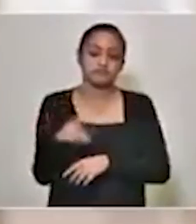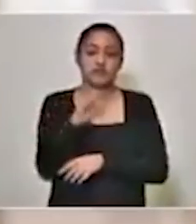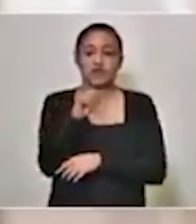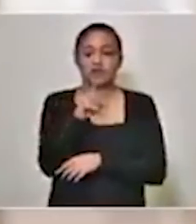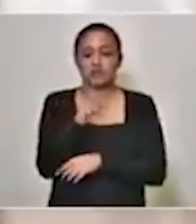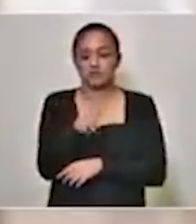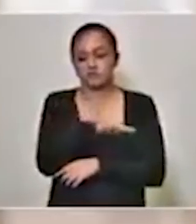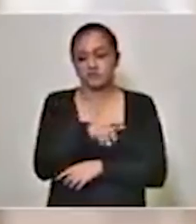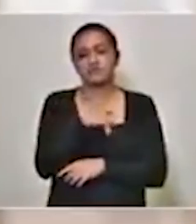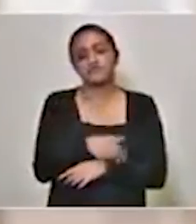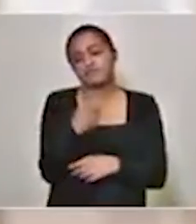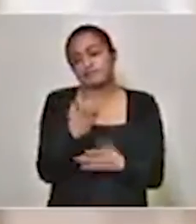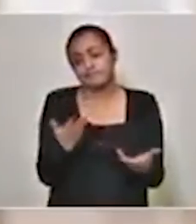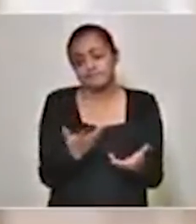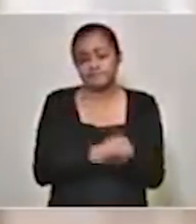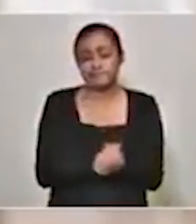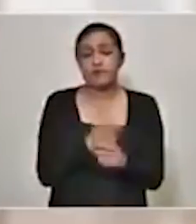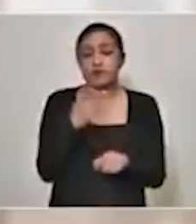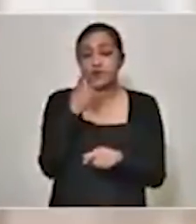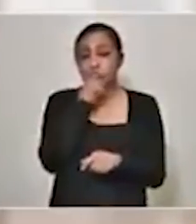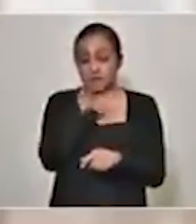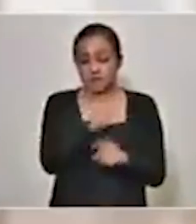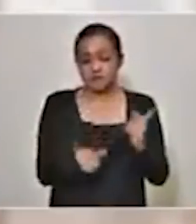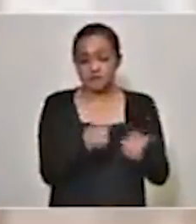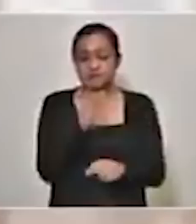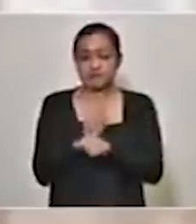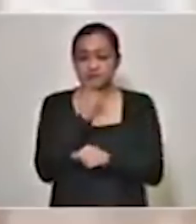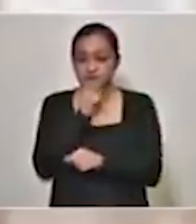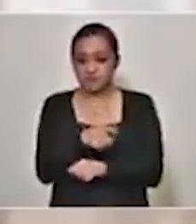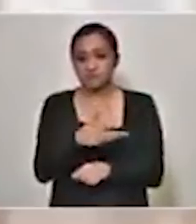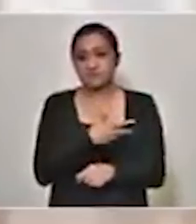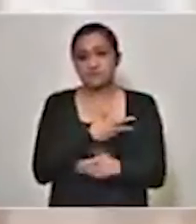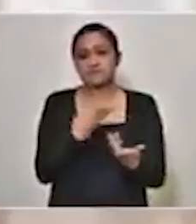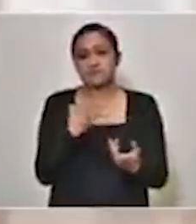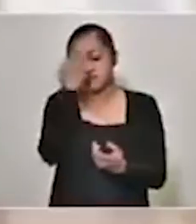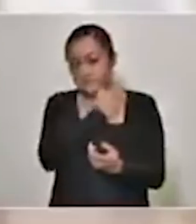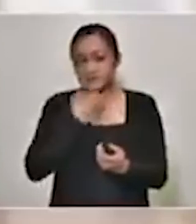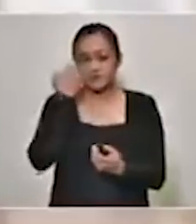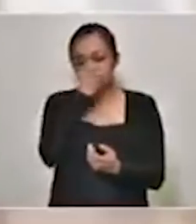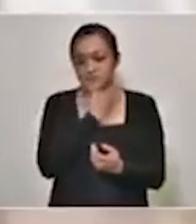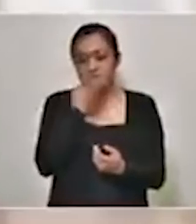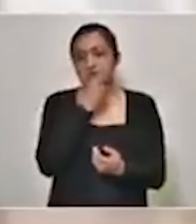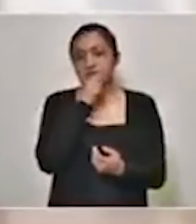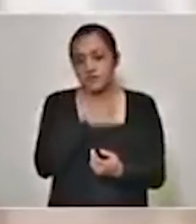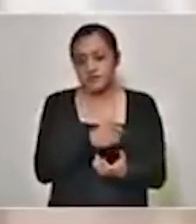ejido. Eso es, las cosechas también que están afectadas van a ser evaluadas